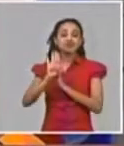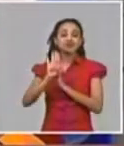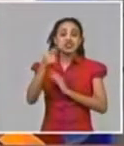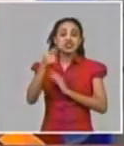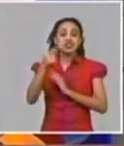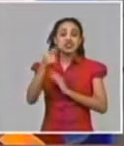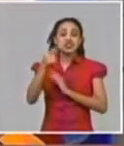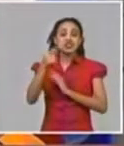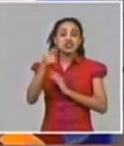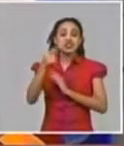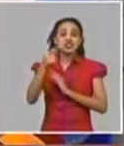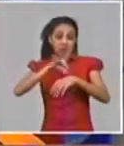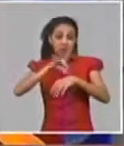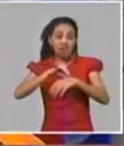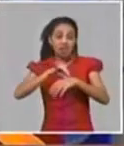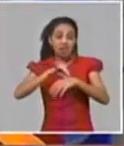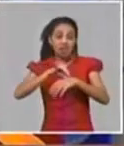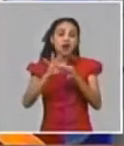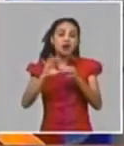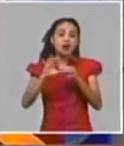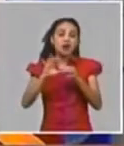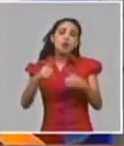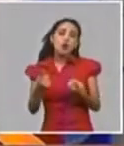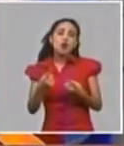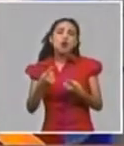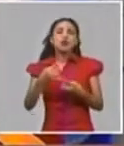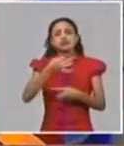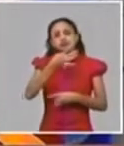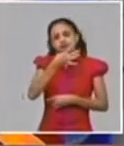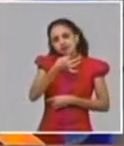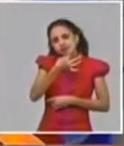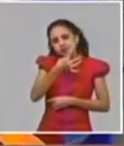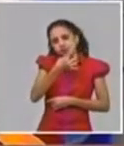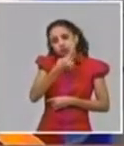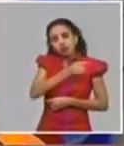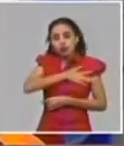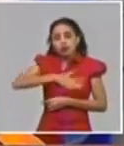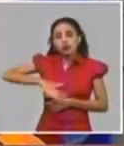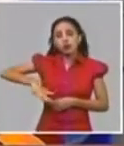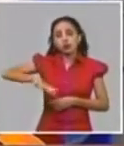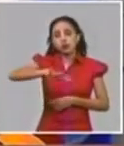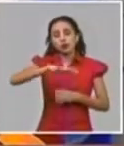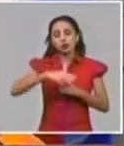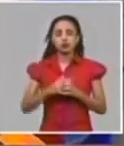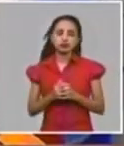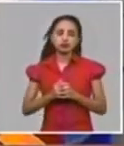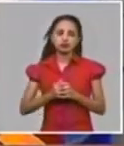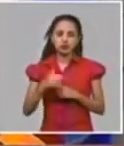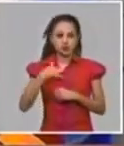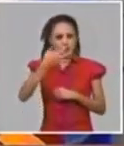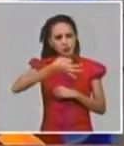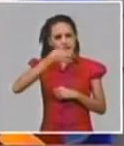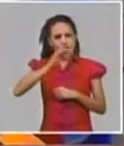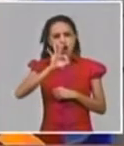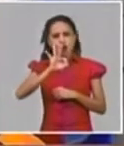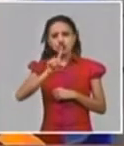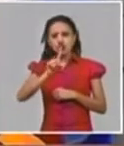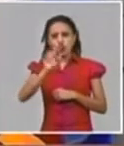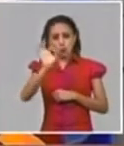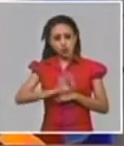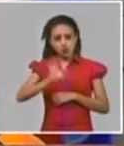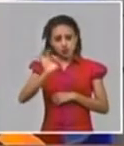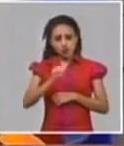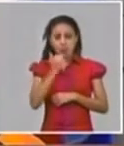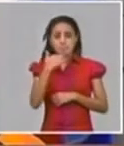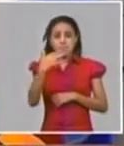enfermedades crónicas que se asocian al envejecimiento poblacional y al lado de la gran de los 81% que van a 60 años en los